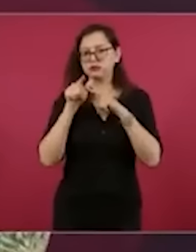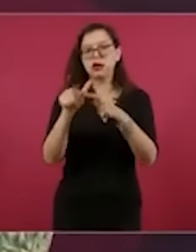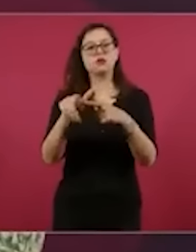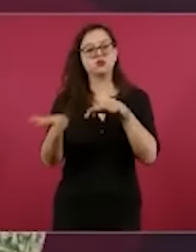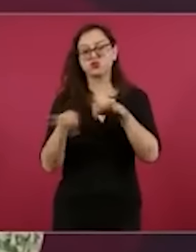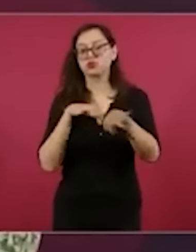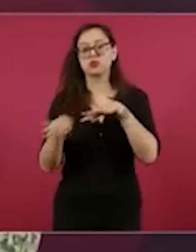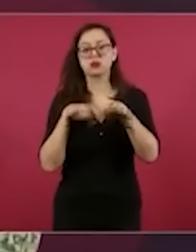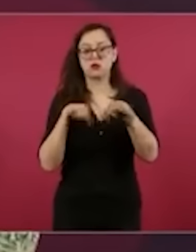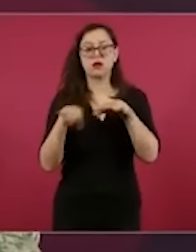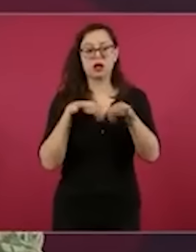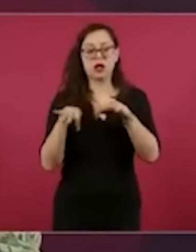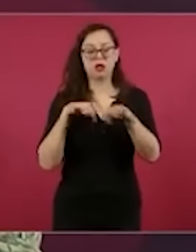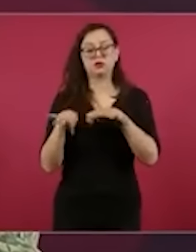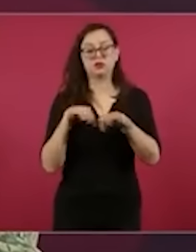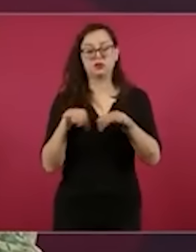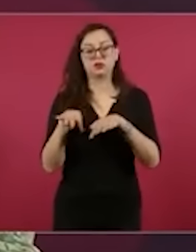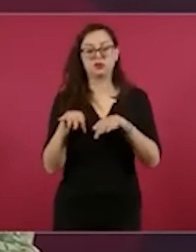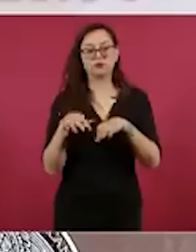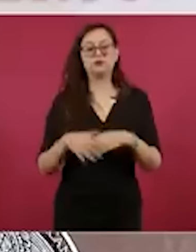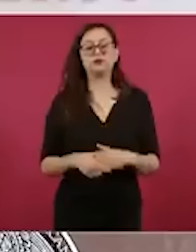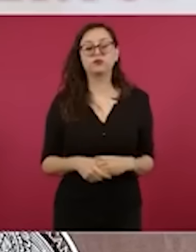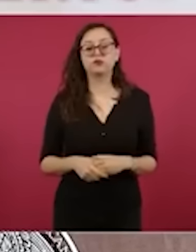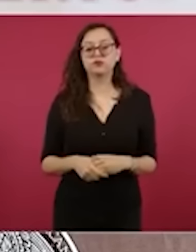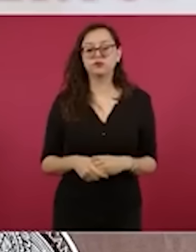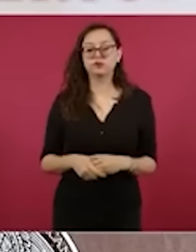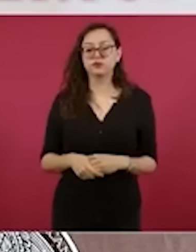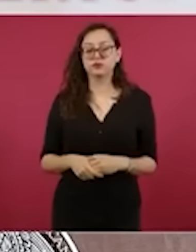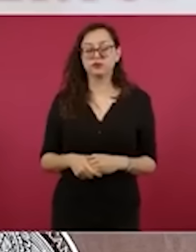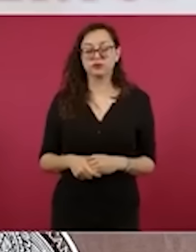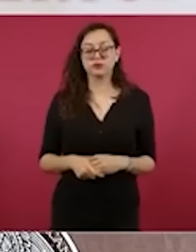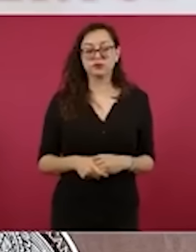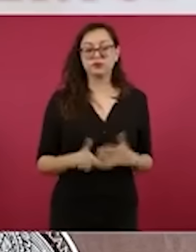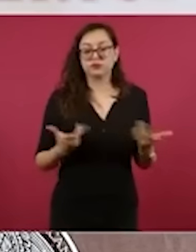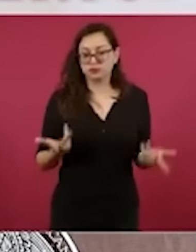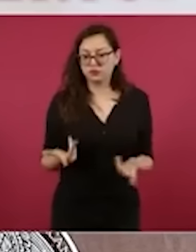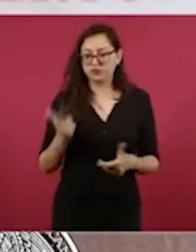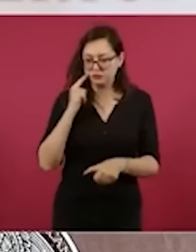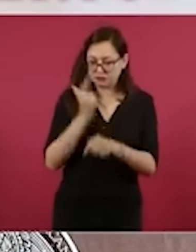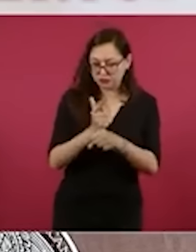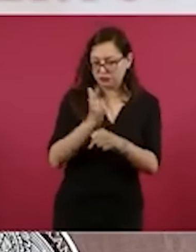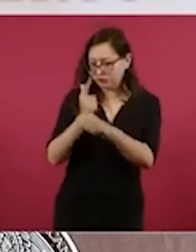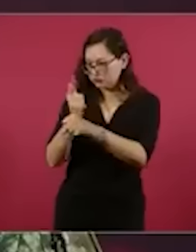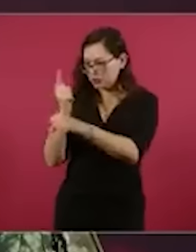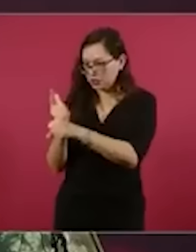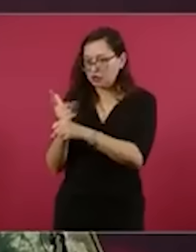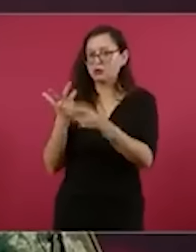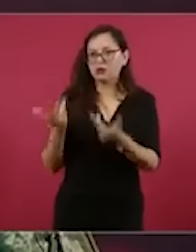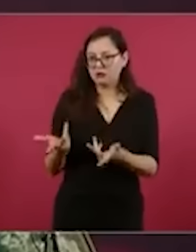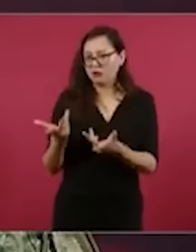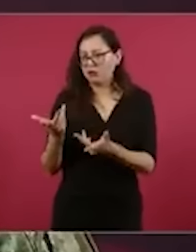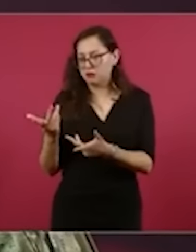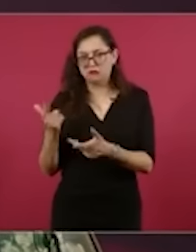Todo lo que se identifica dentro del gabinete que se tiene que actuar, como en el